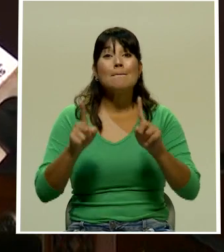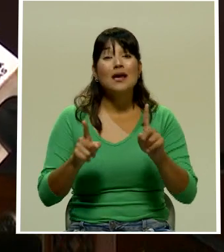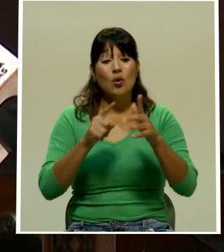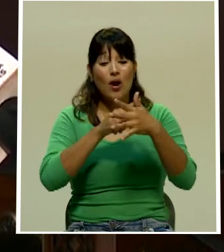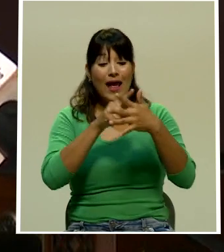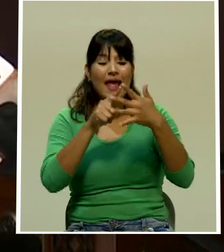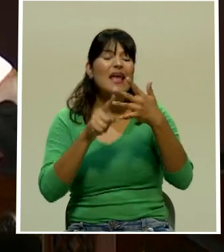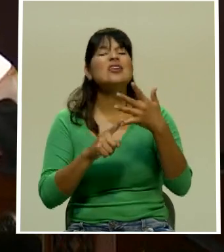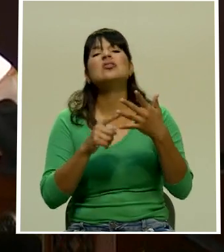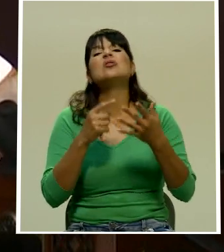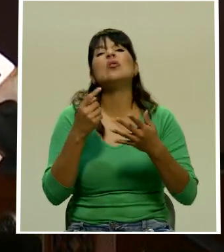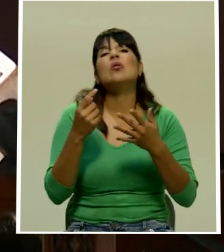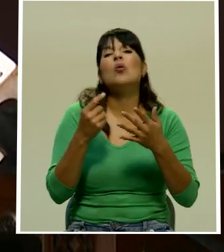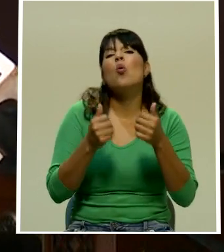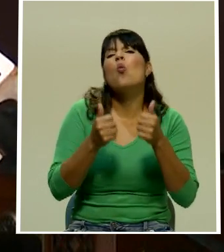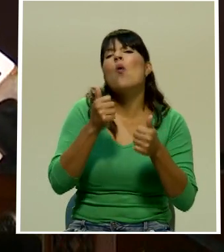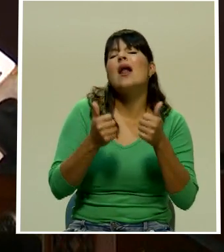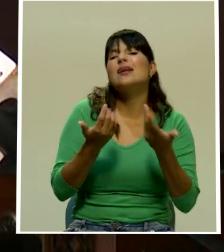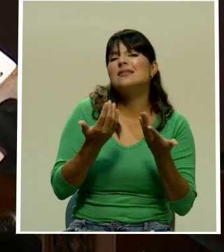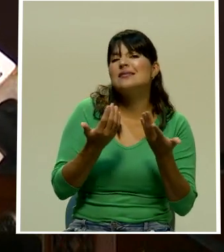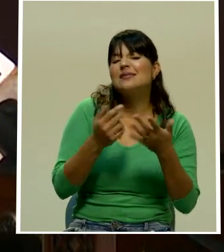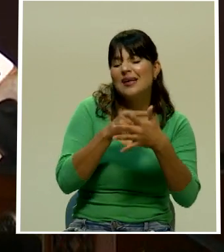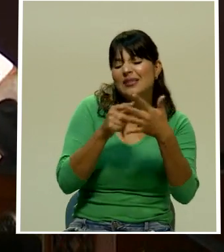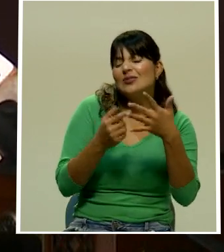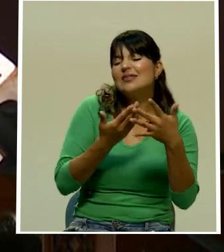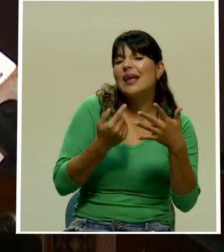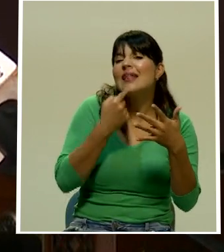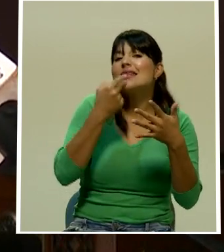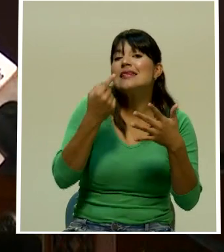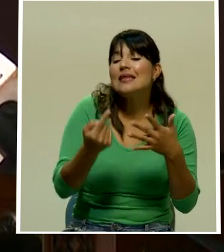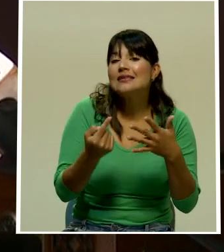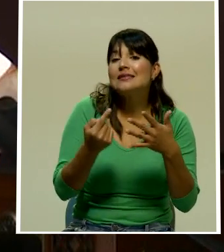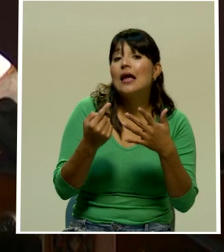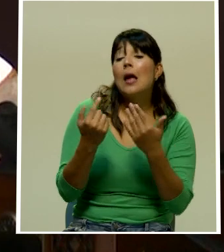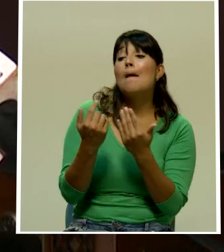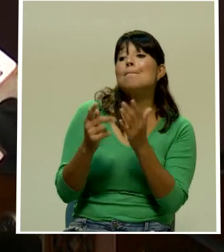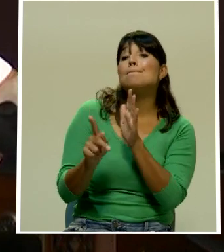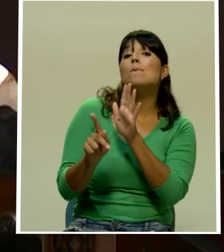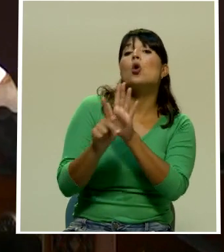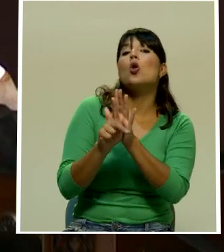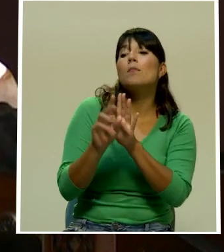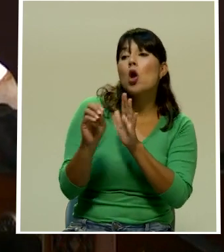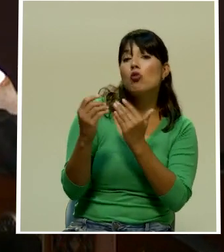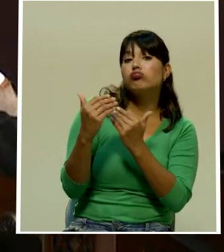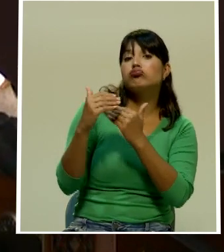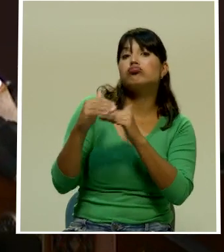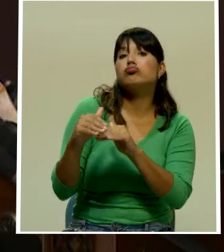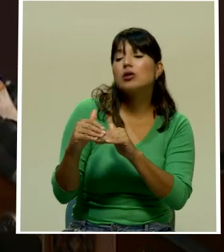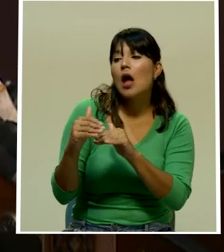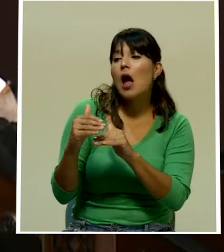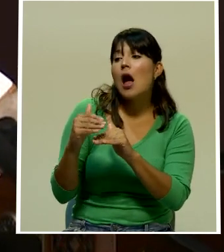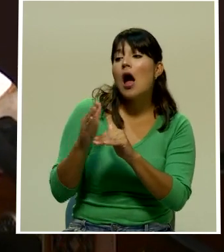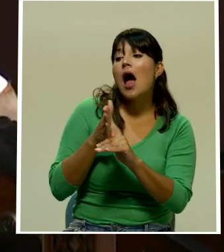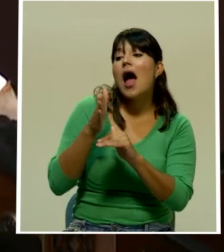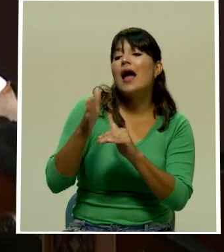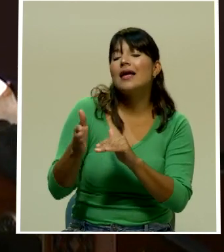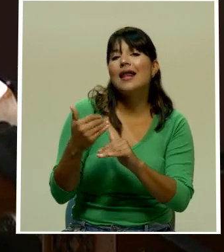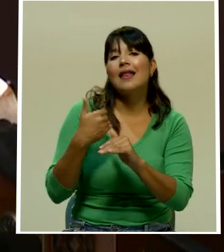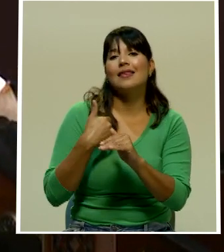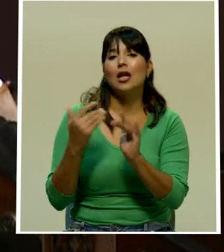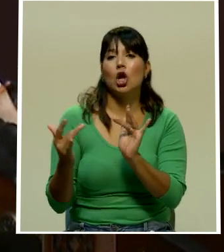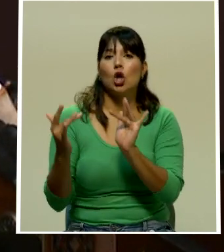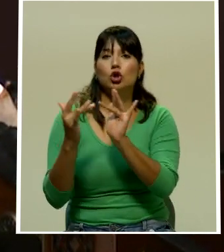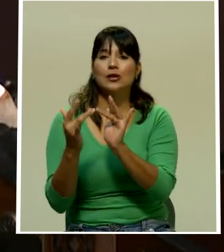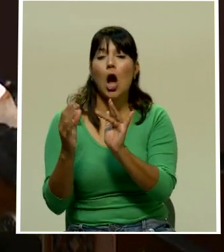personas, a reunirse en diferentes lugares, a expresar algún tipo de manifestación que de mi parte